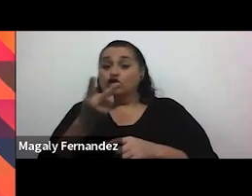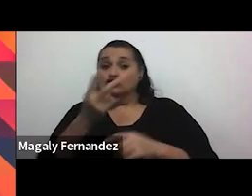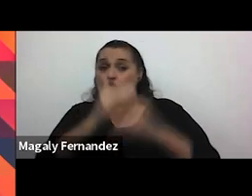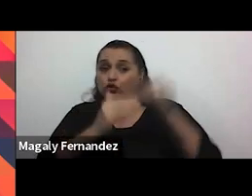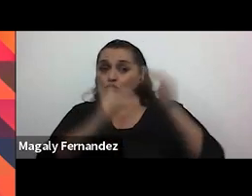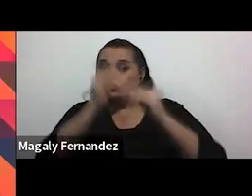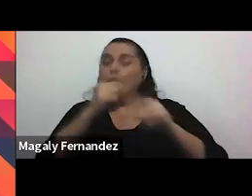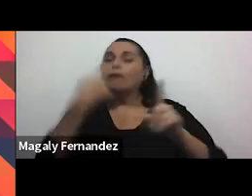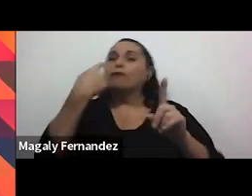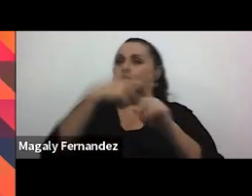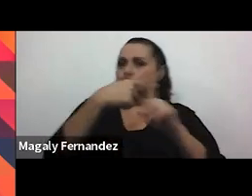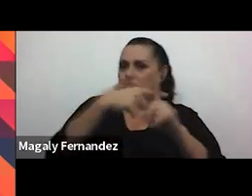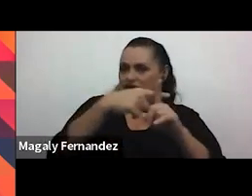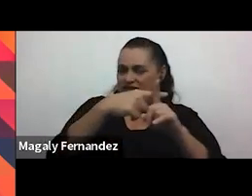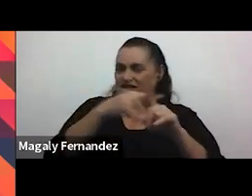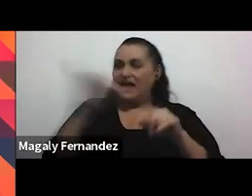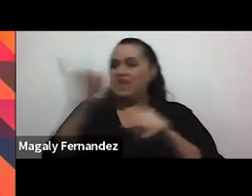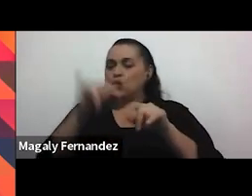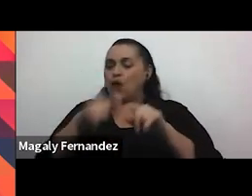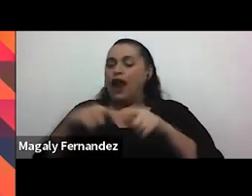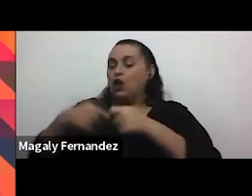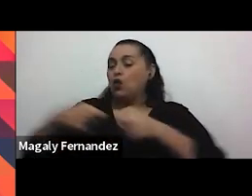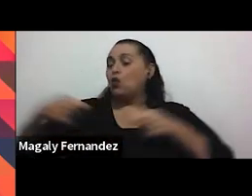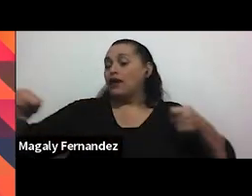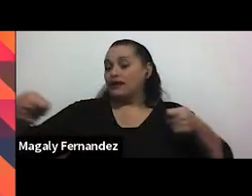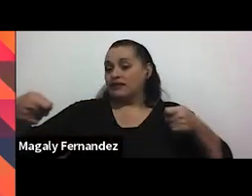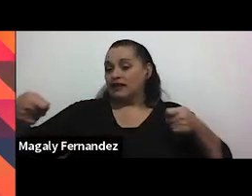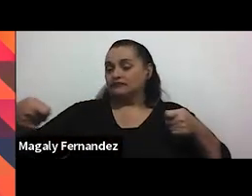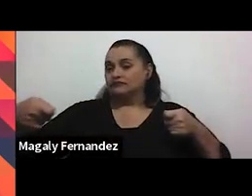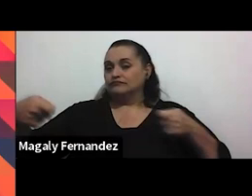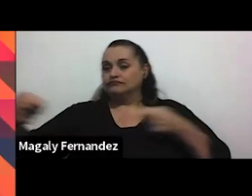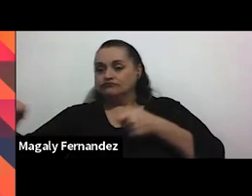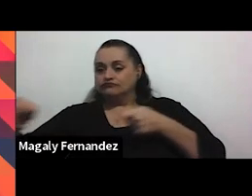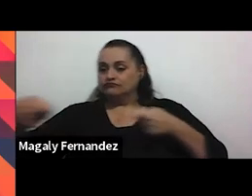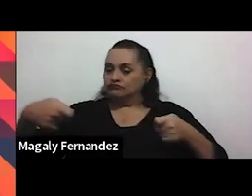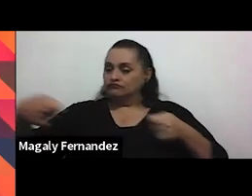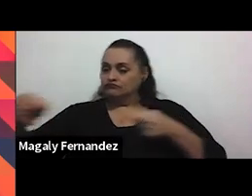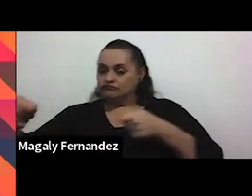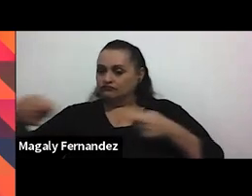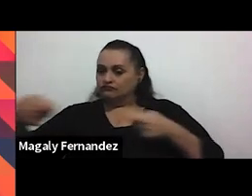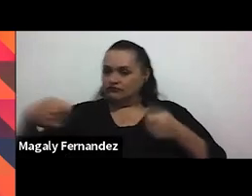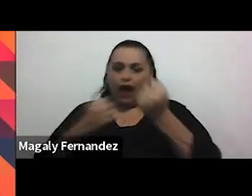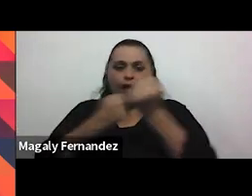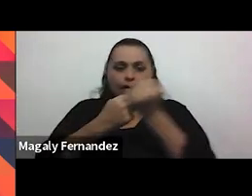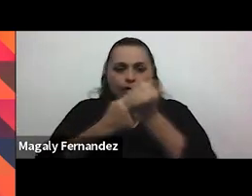fuerza que construye y nutre que la persona se siente apoyada emocionalmente que se siente segura y que esto